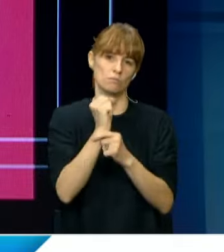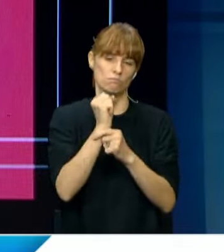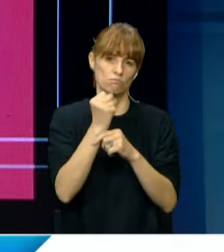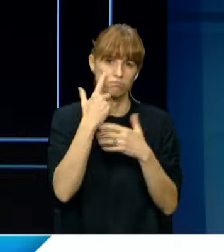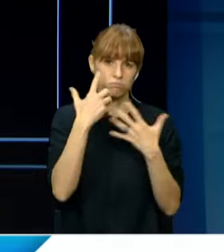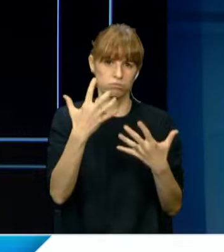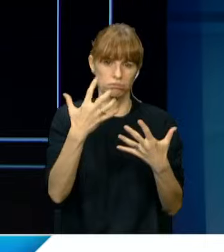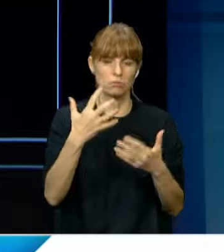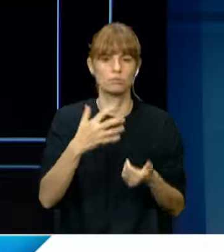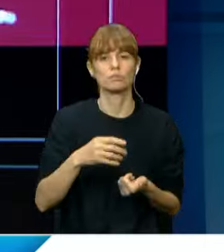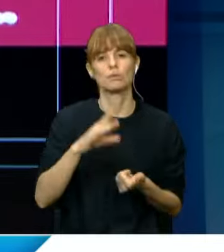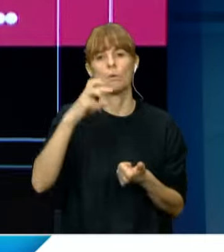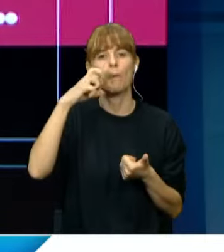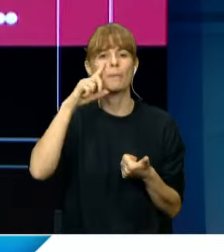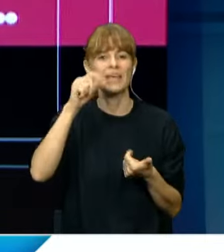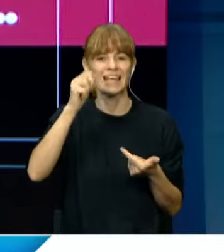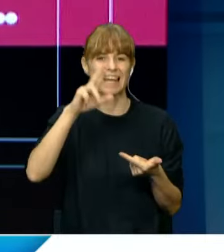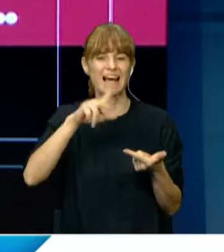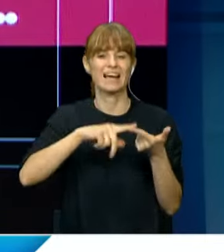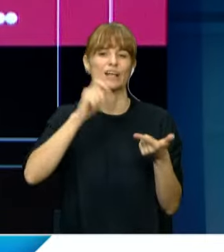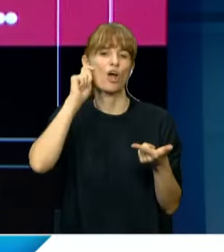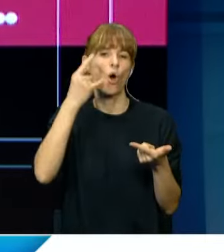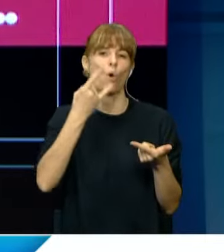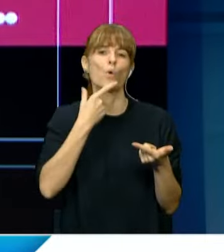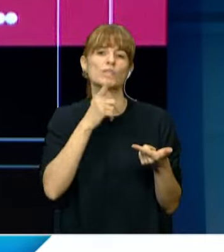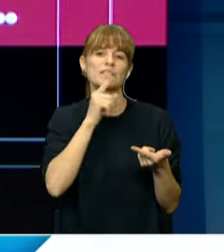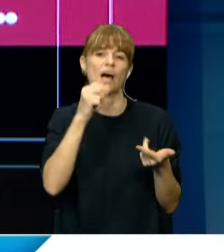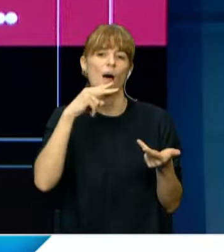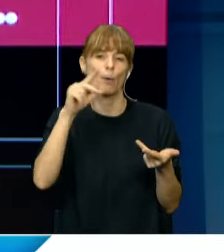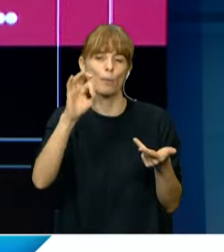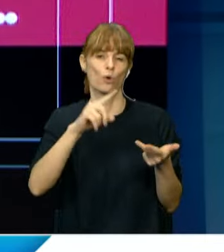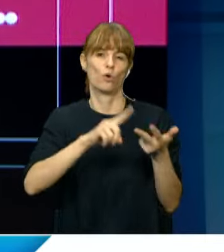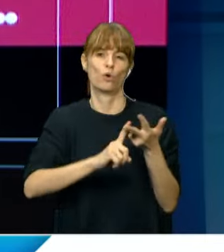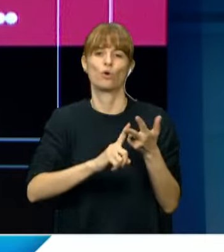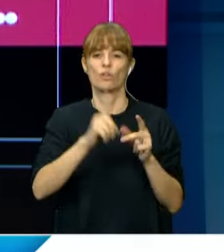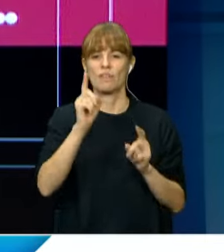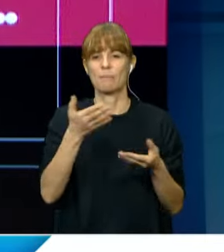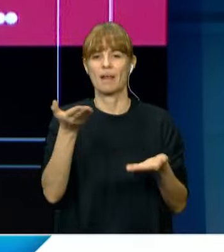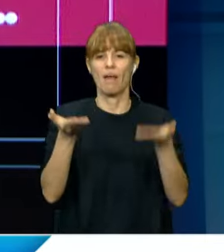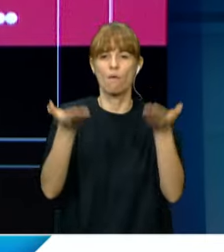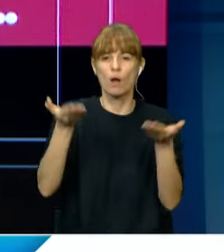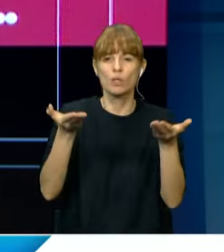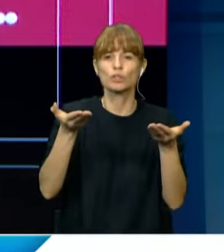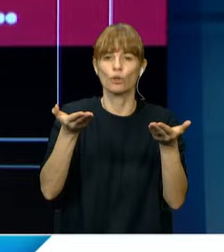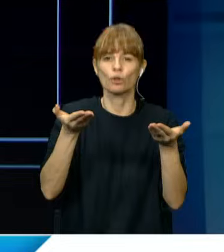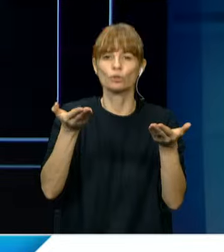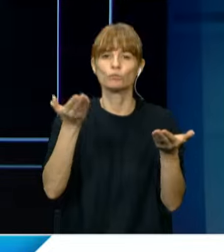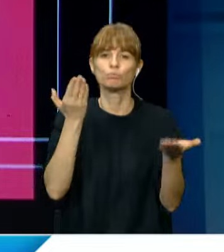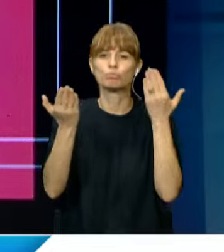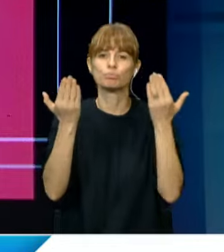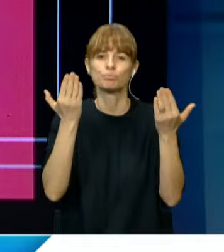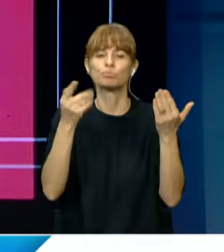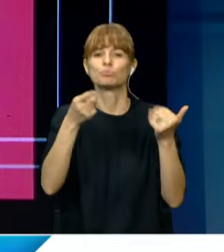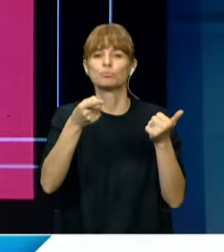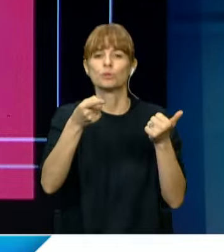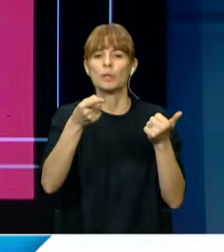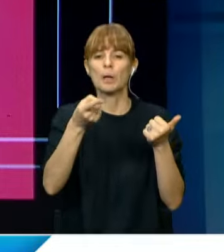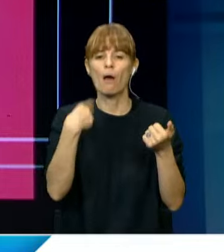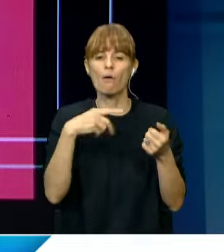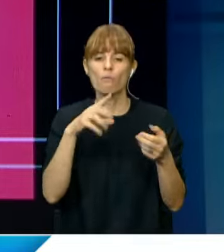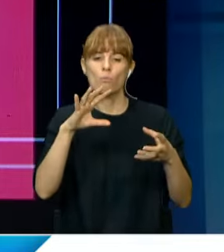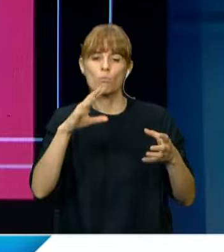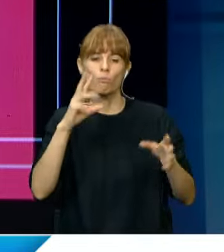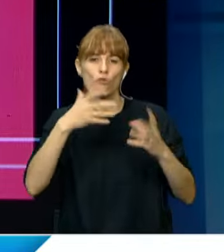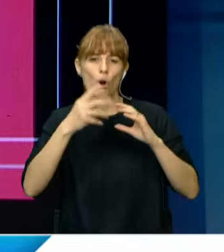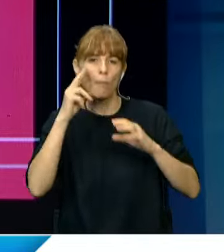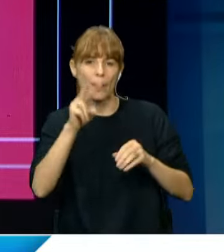Rahola y Gustavo Marangoni, así como una evaluación de las perspectivas económicas por